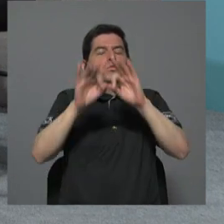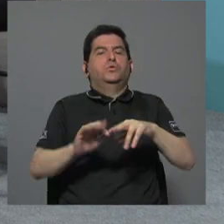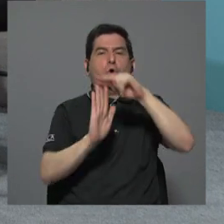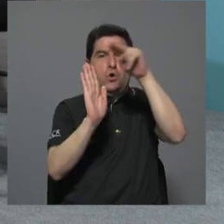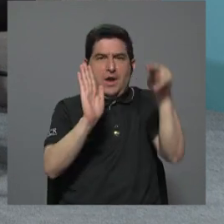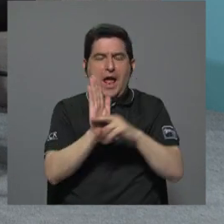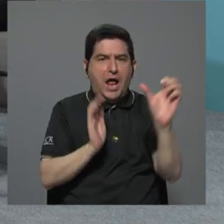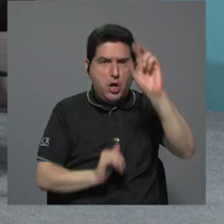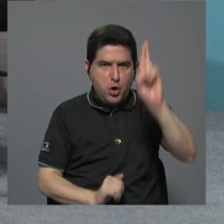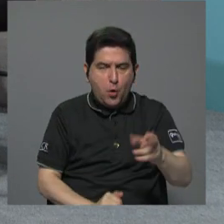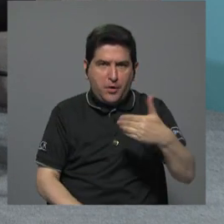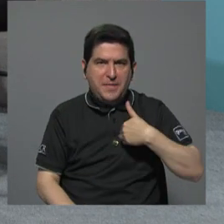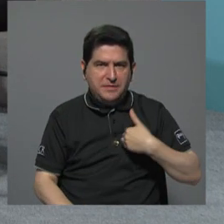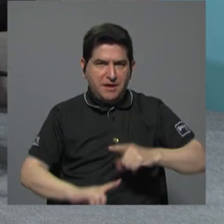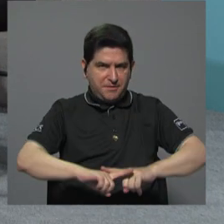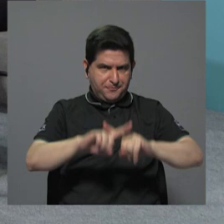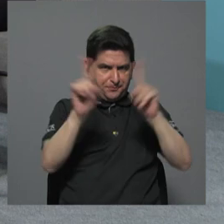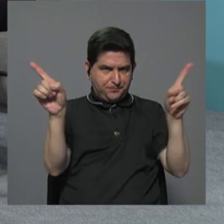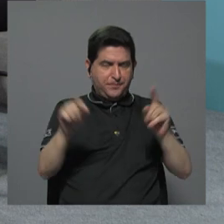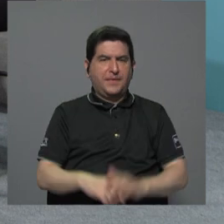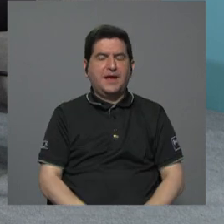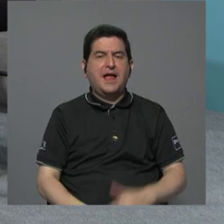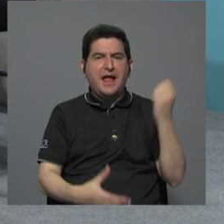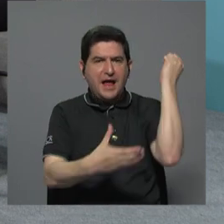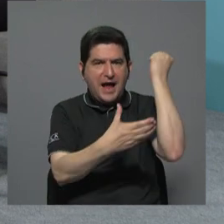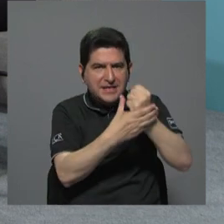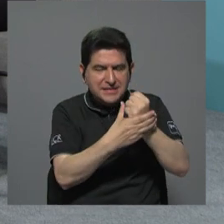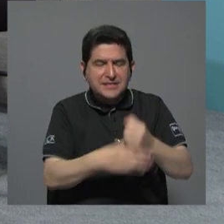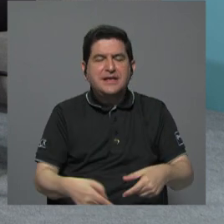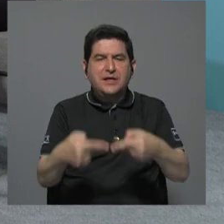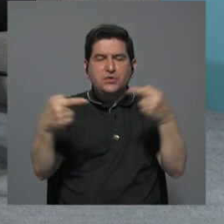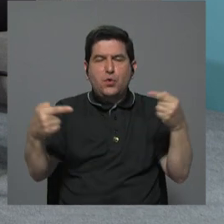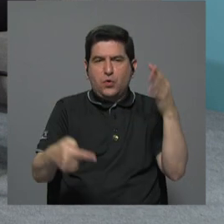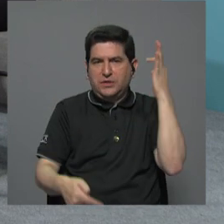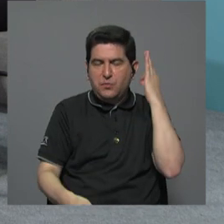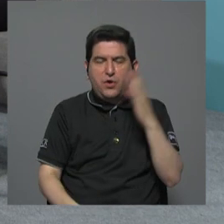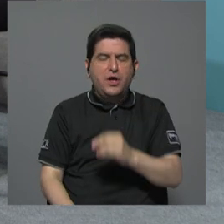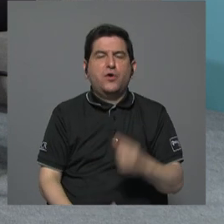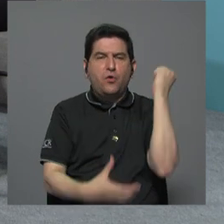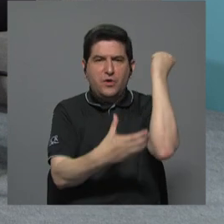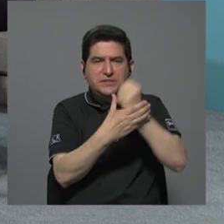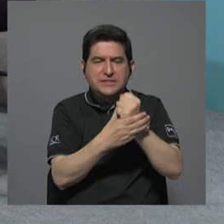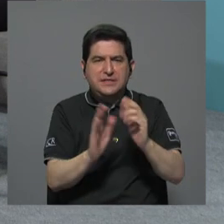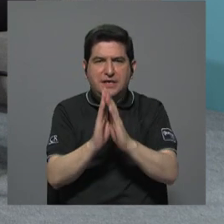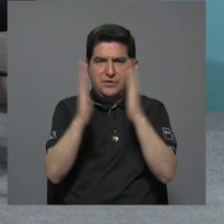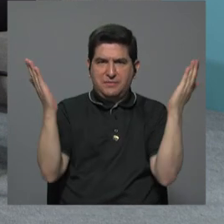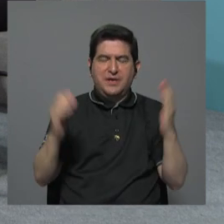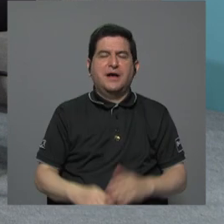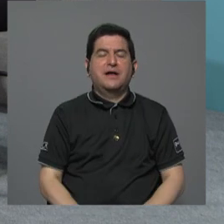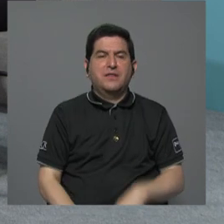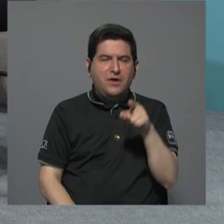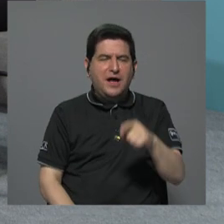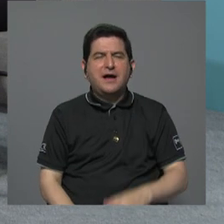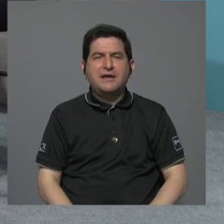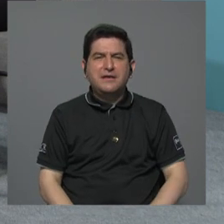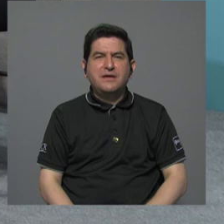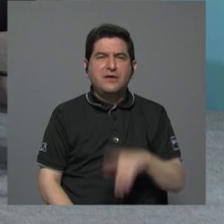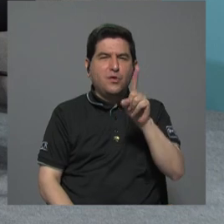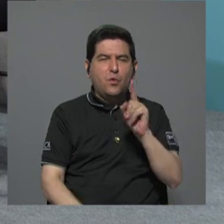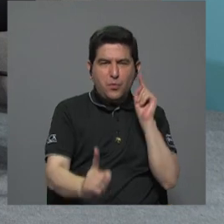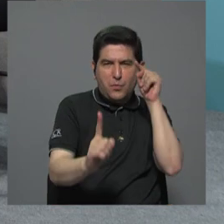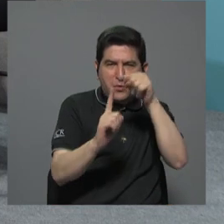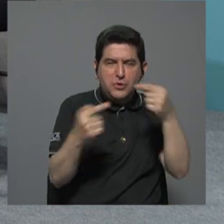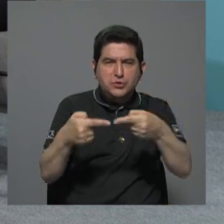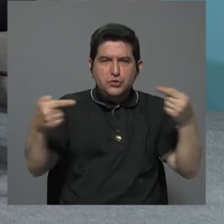normativa en Costa Rica tiene la diferenciación entre femicidio y femicidio ampliado. El femicidio es un homicidio intencional contra una mujer,